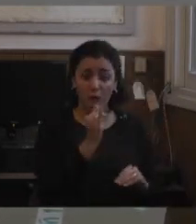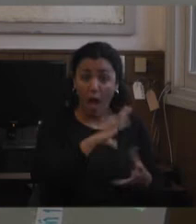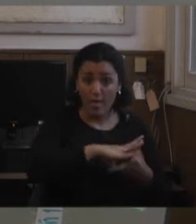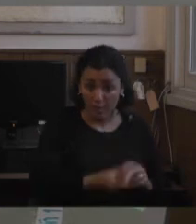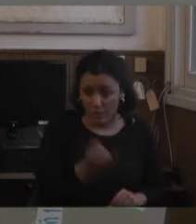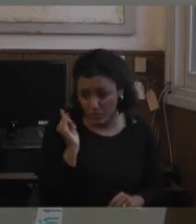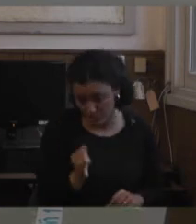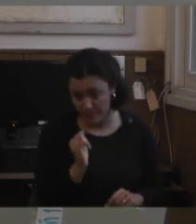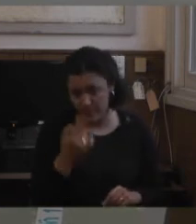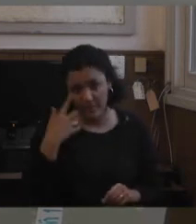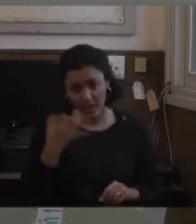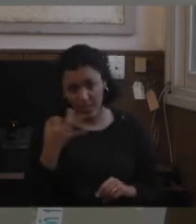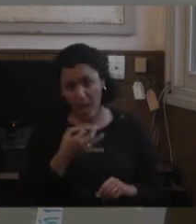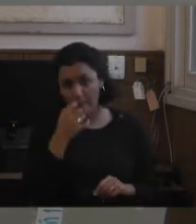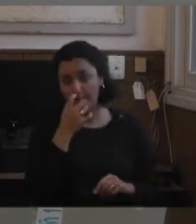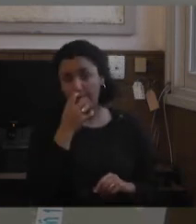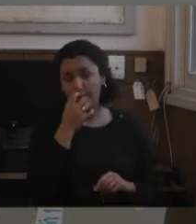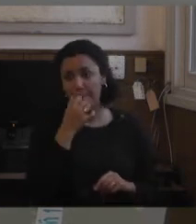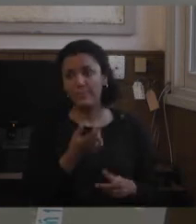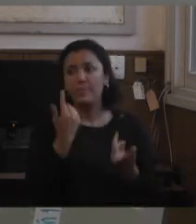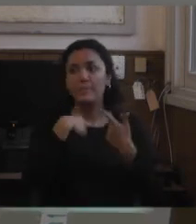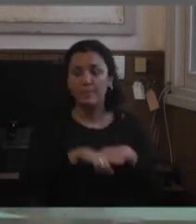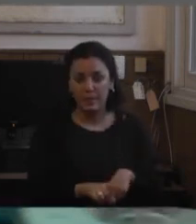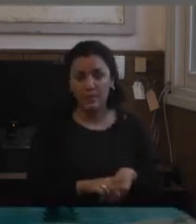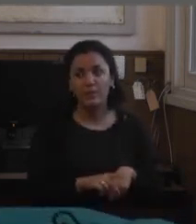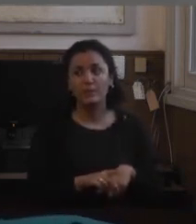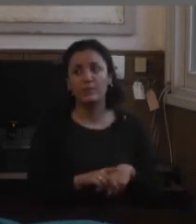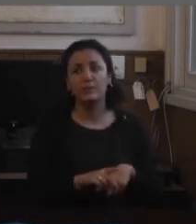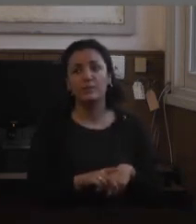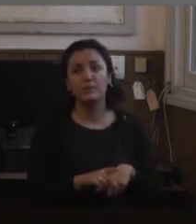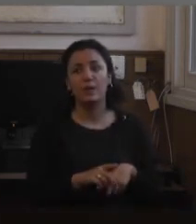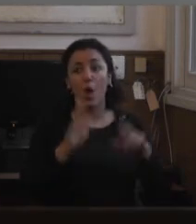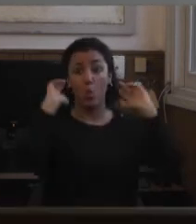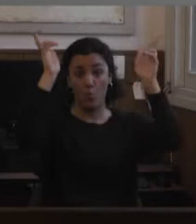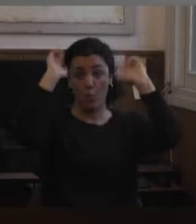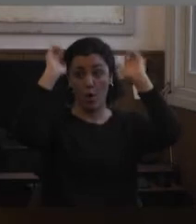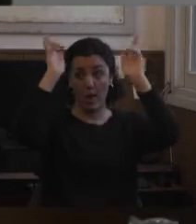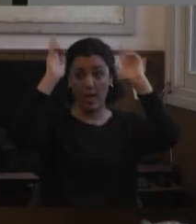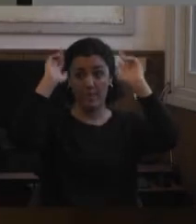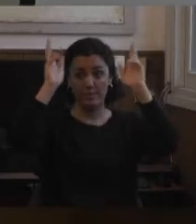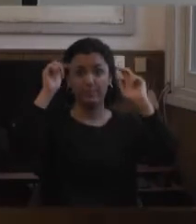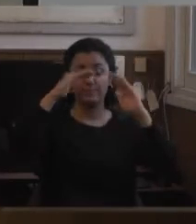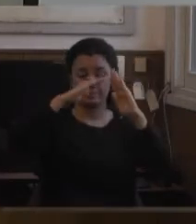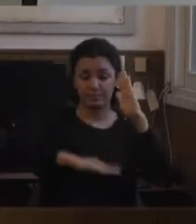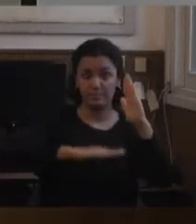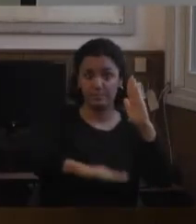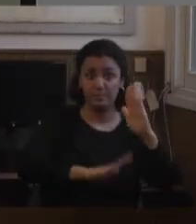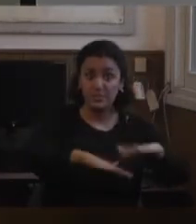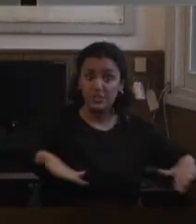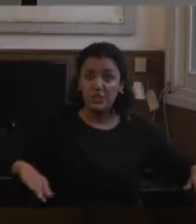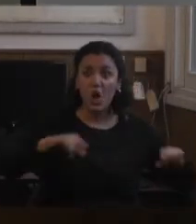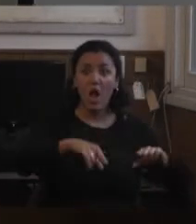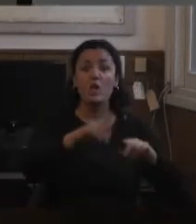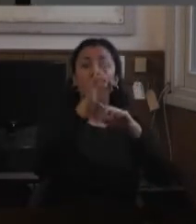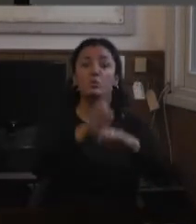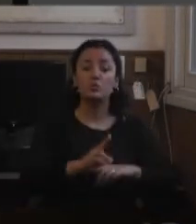se adapta pero miren una cosa los que juegan al voley y son de categorías menores utilizan una pelota que se